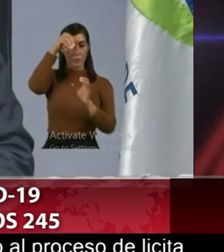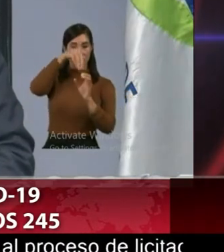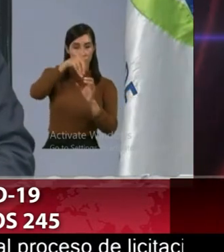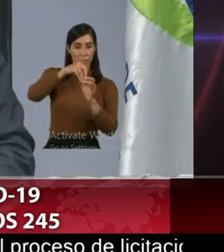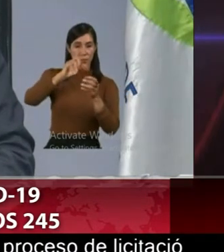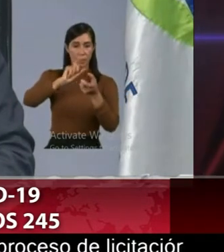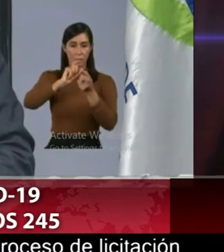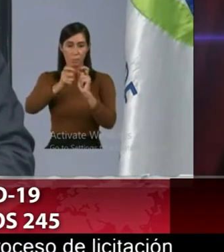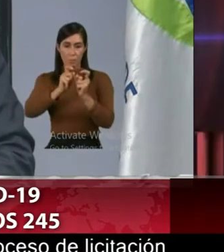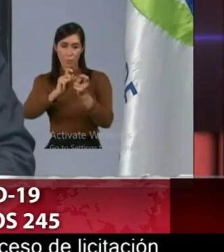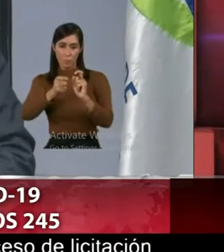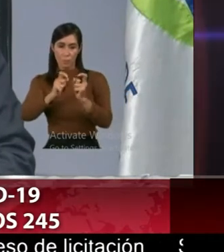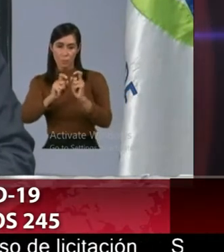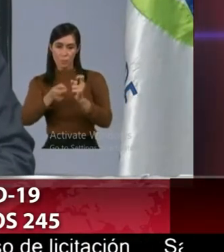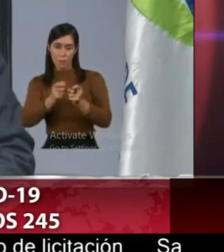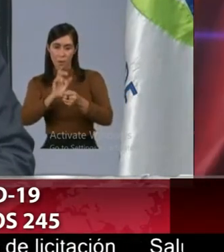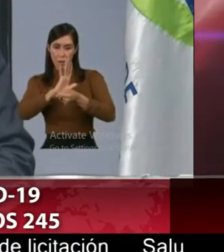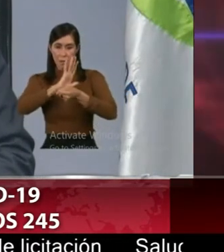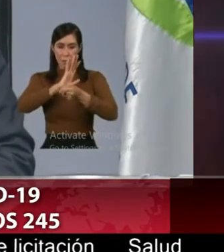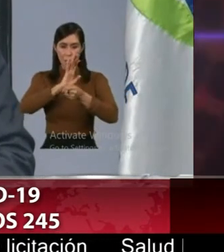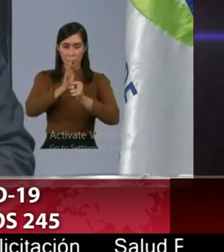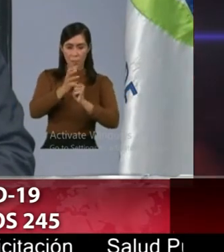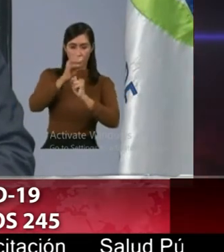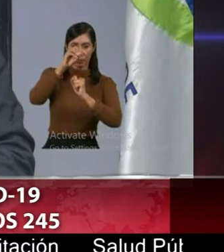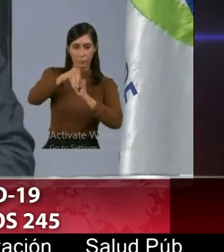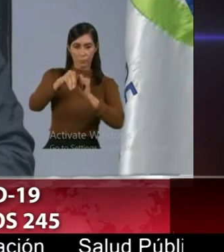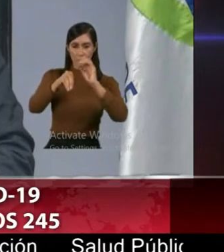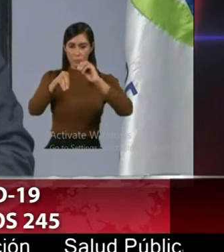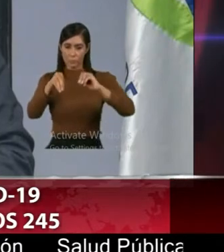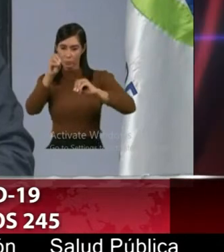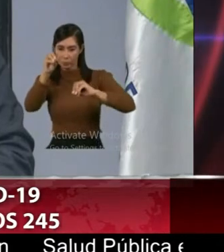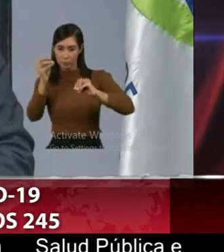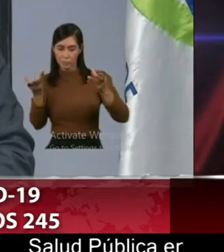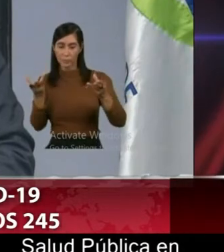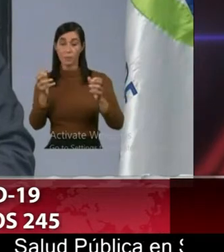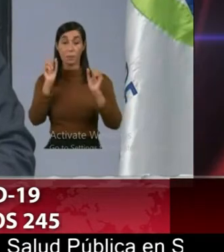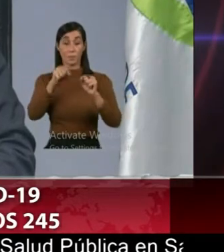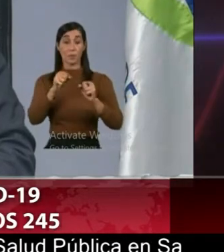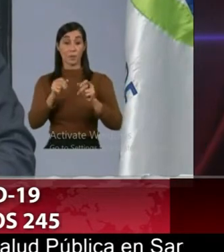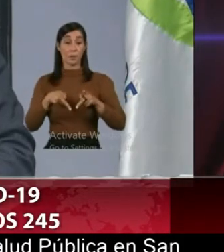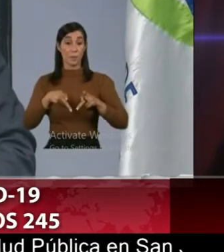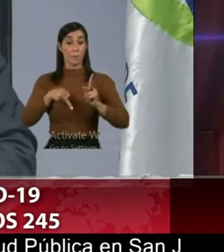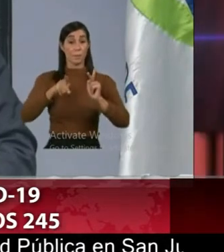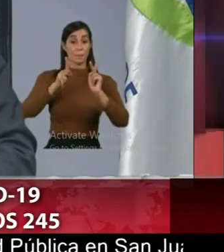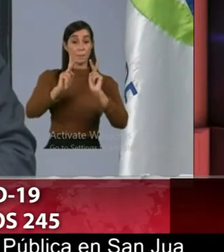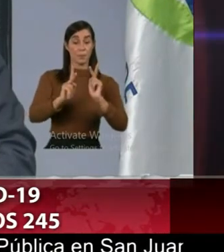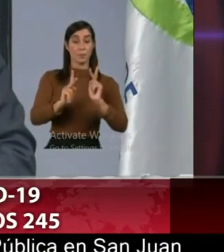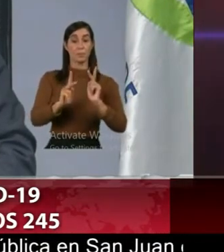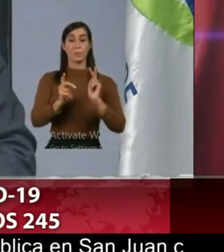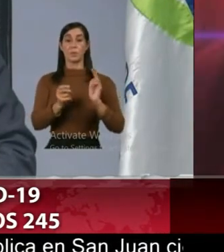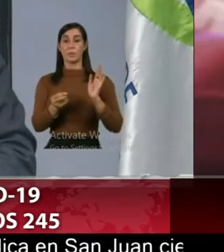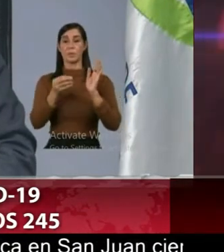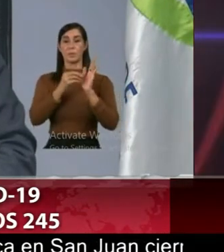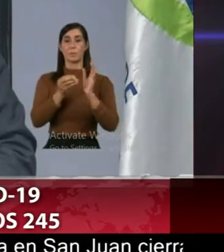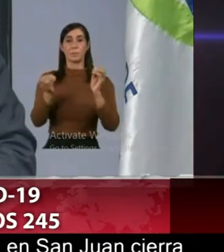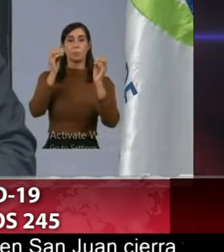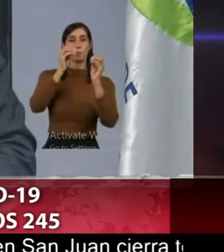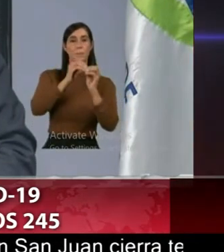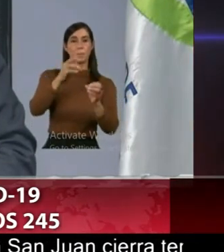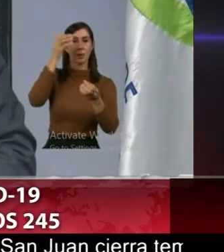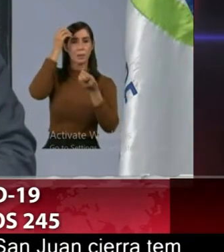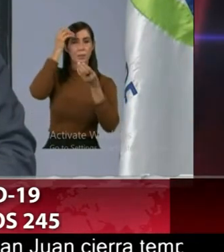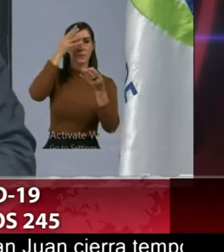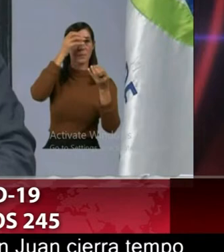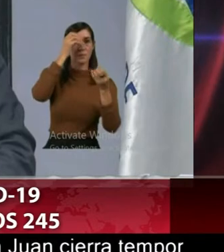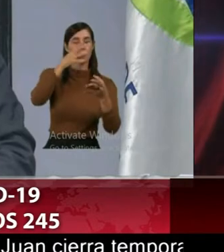variaciones nuevos descubrimientos que se puedan hacer que permitan arrojar más información a la